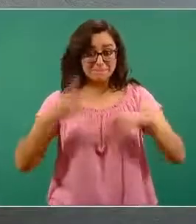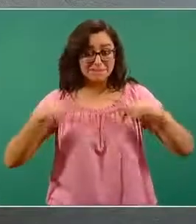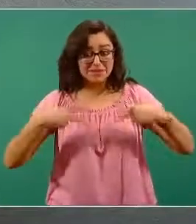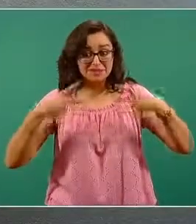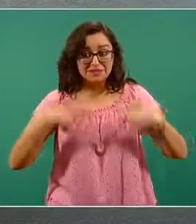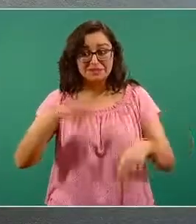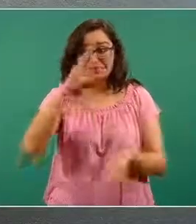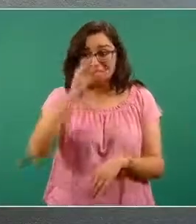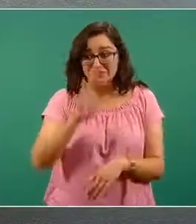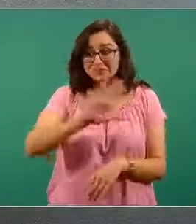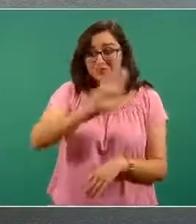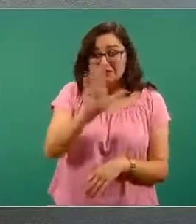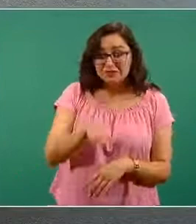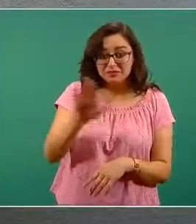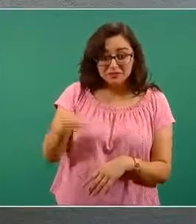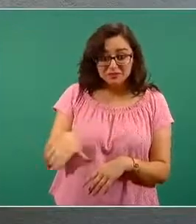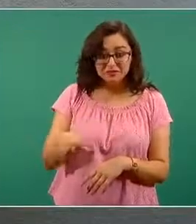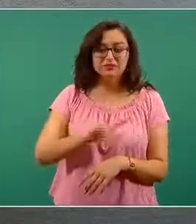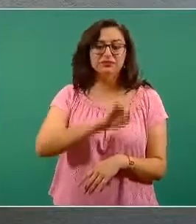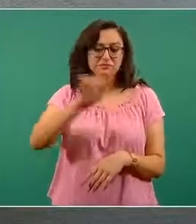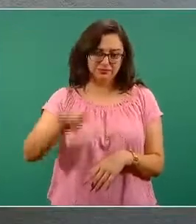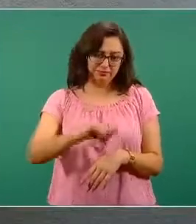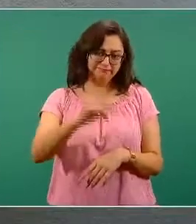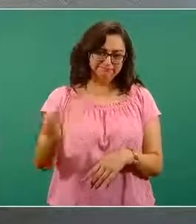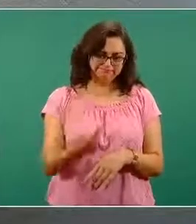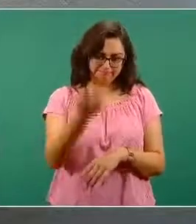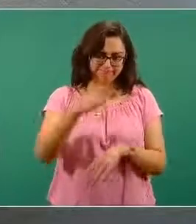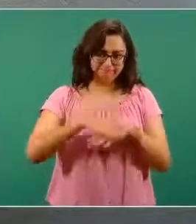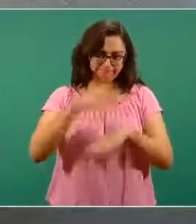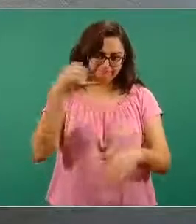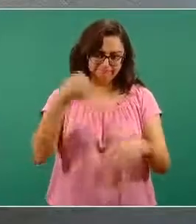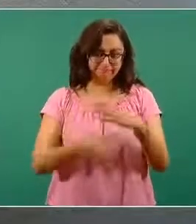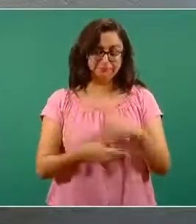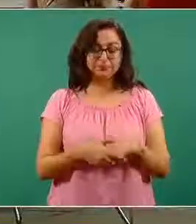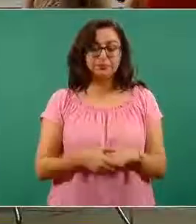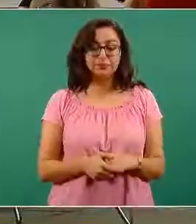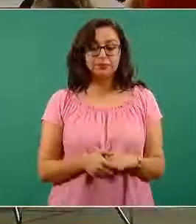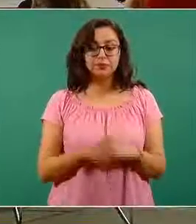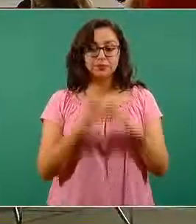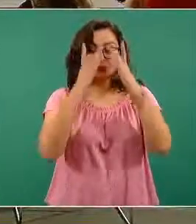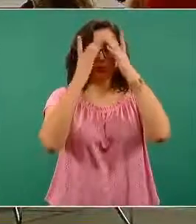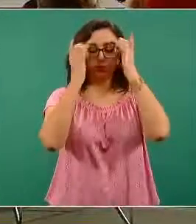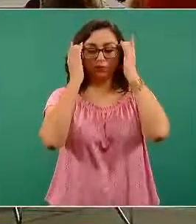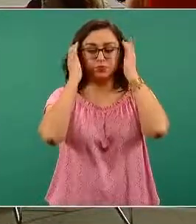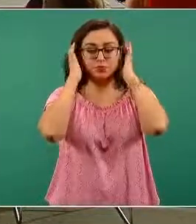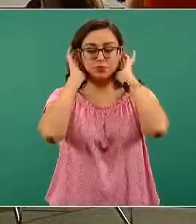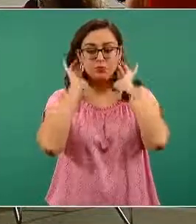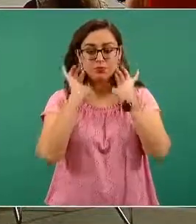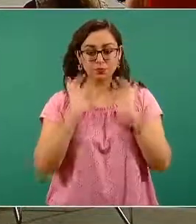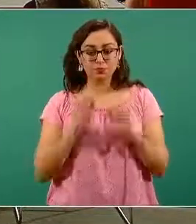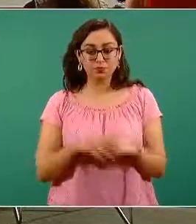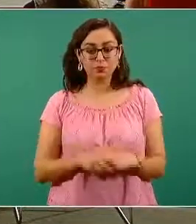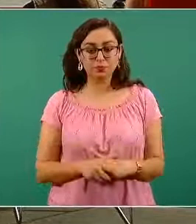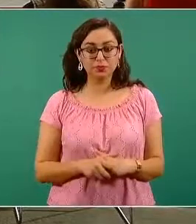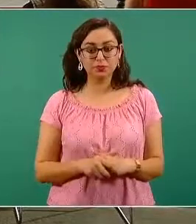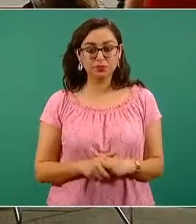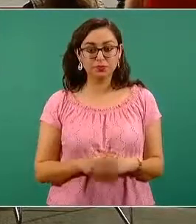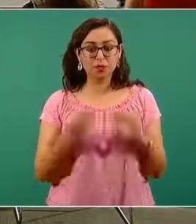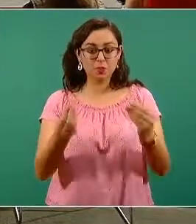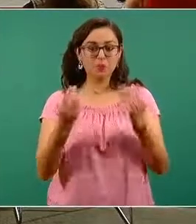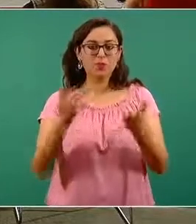mexicanos? Y tengo otras dos preguntas. Muchas gracias, Liliana. El cubrebocas